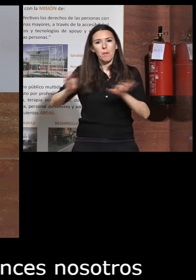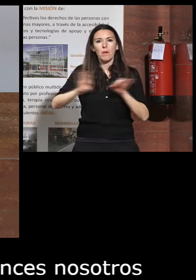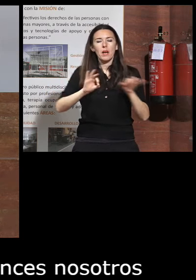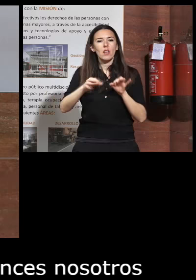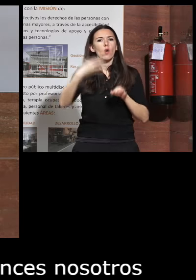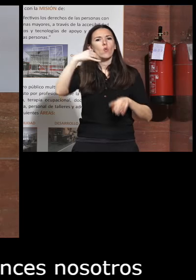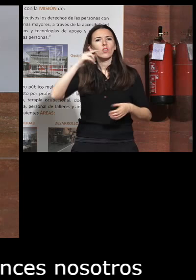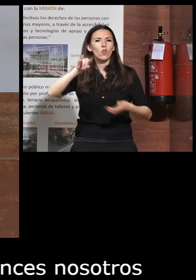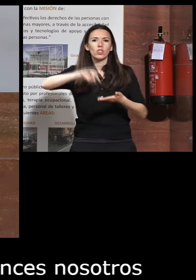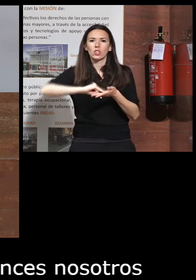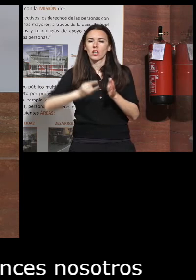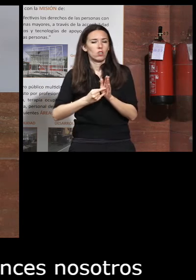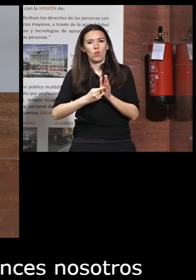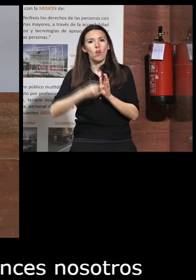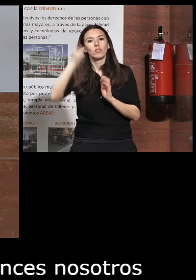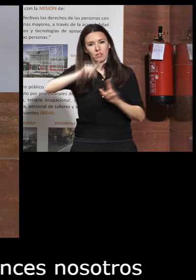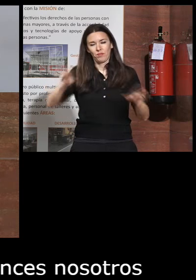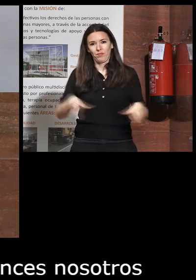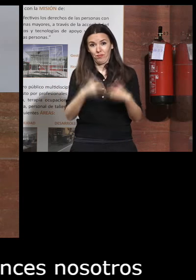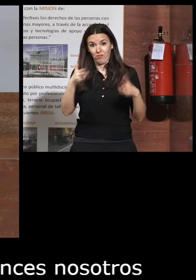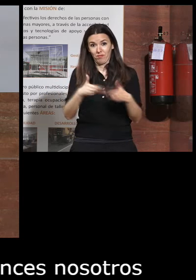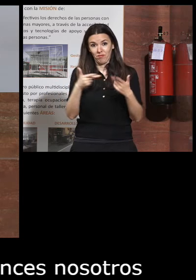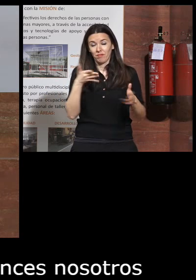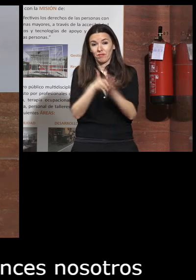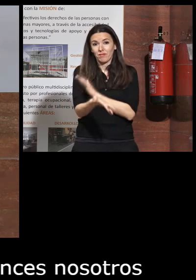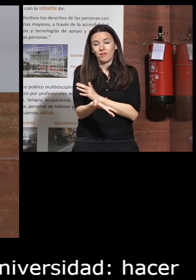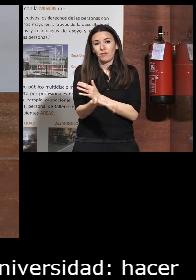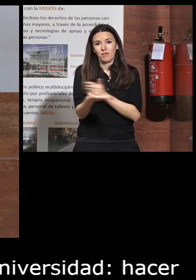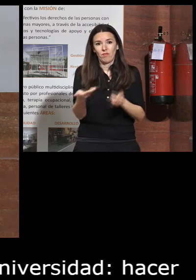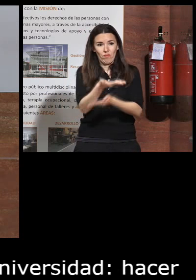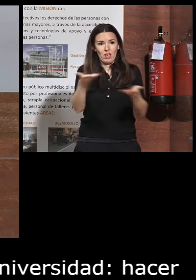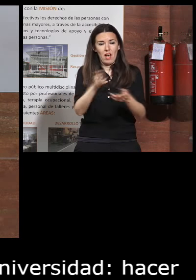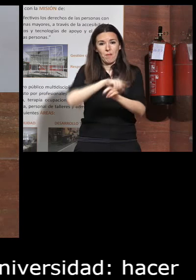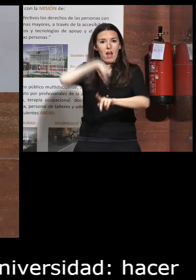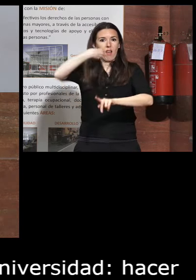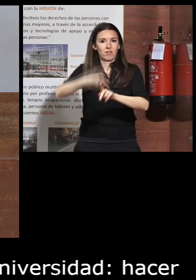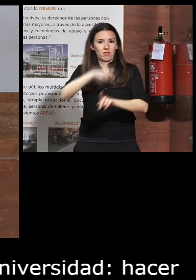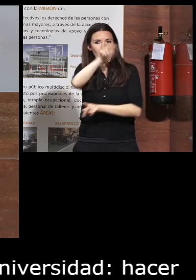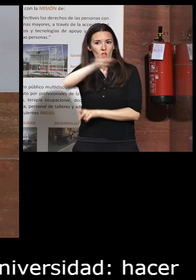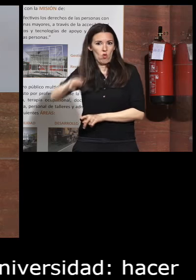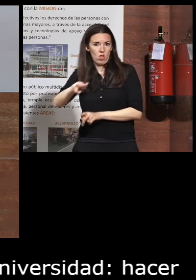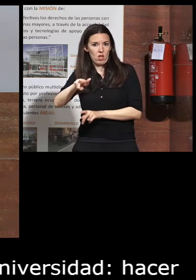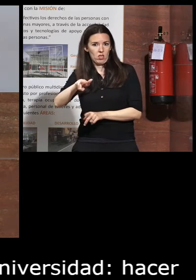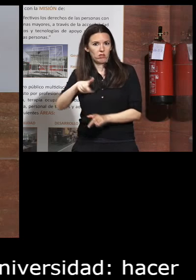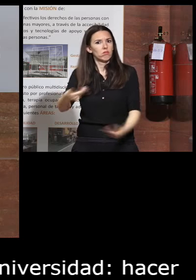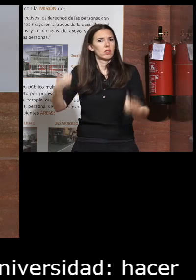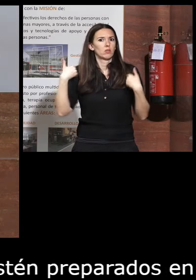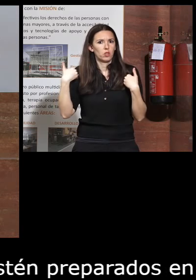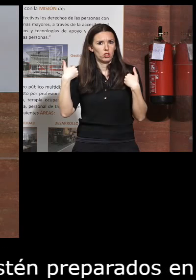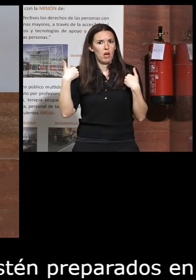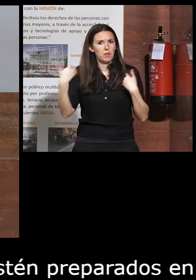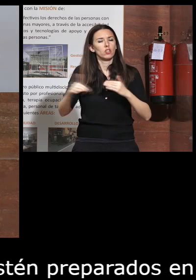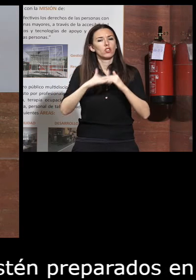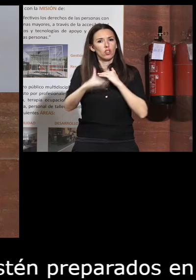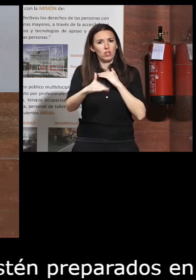en el aspecto técnico sino también en el aspecto social que reporten a la ciudadanía que reporten como ciudadanos responsables sostenibles